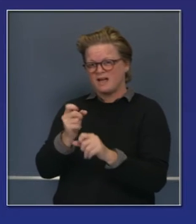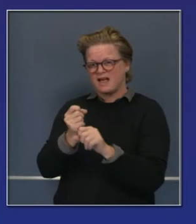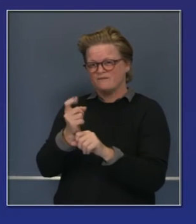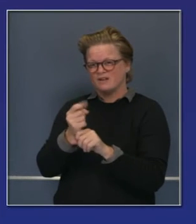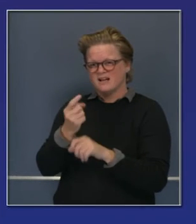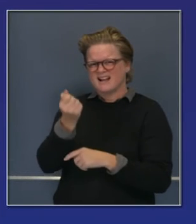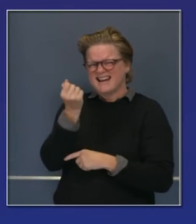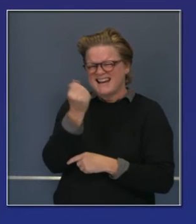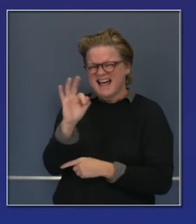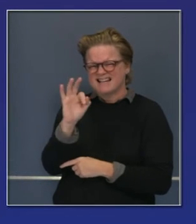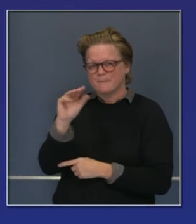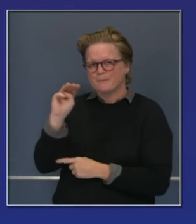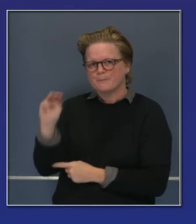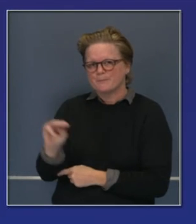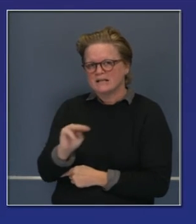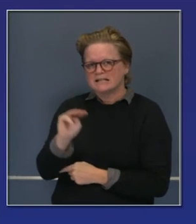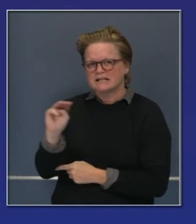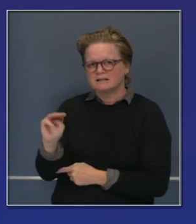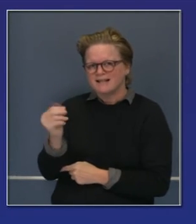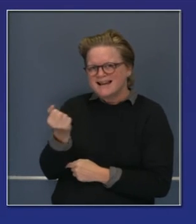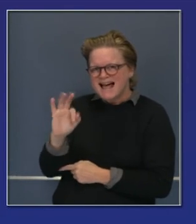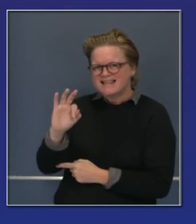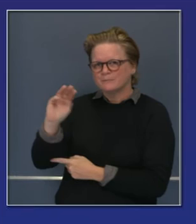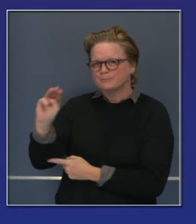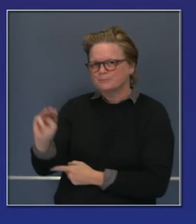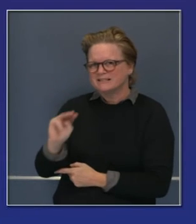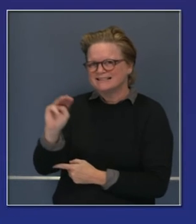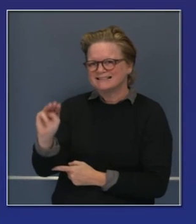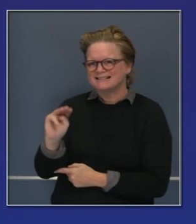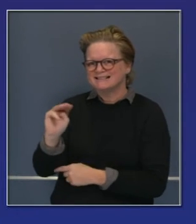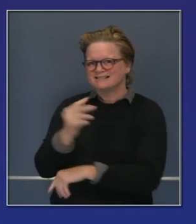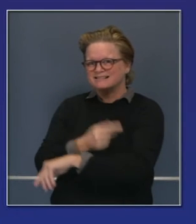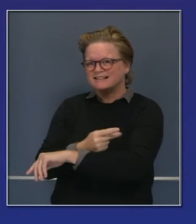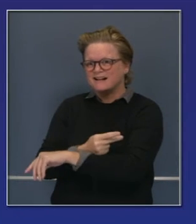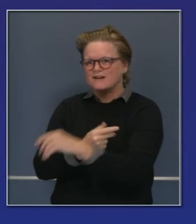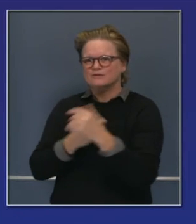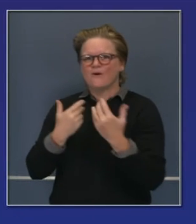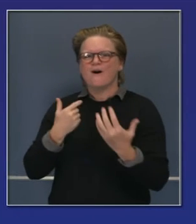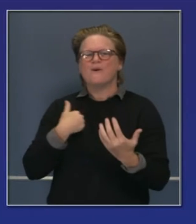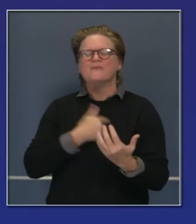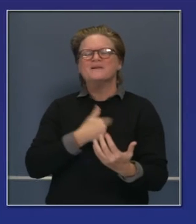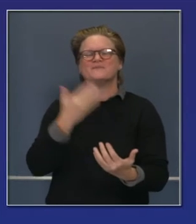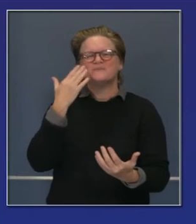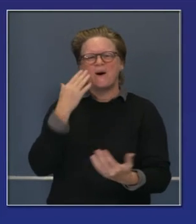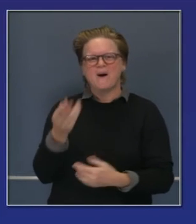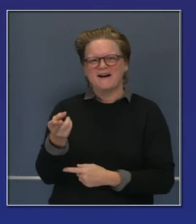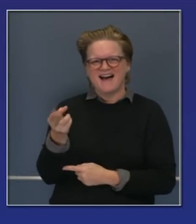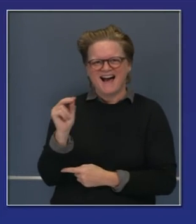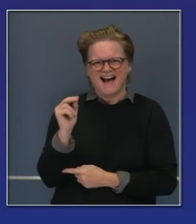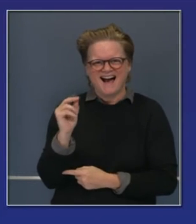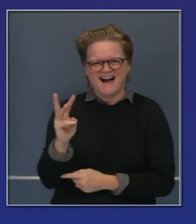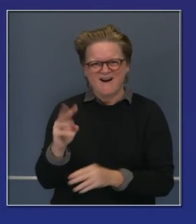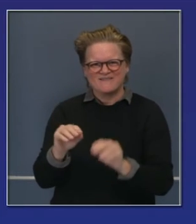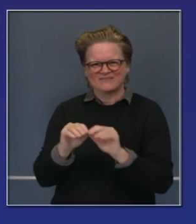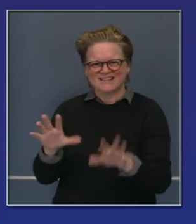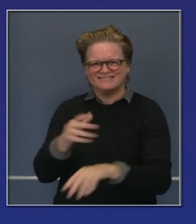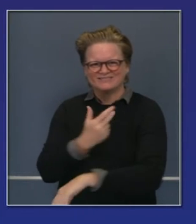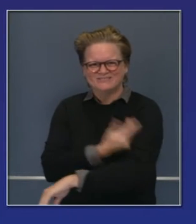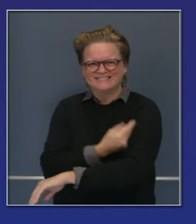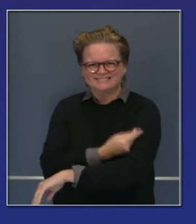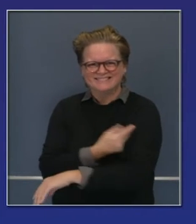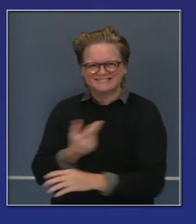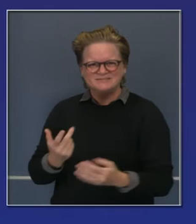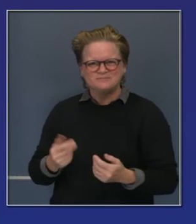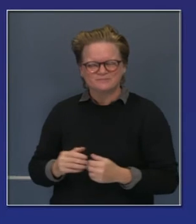al año. Por décadas hemos estado haciéndolo. Sabemos cómo distribuir vacunas. De todo tipo. Tenemos redes